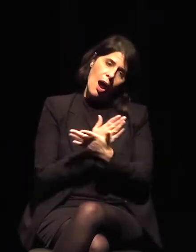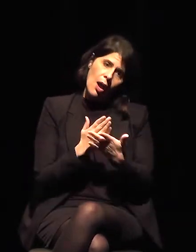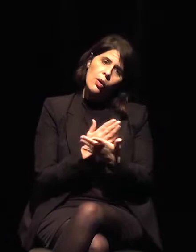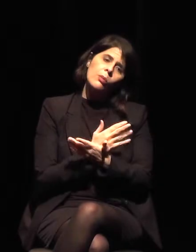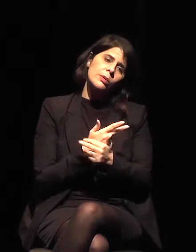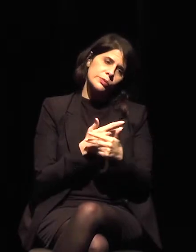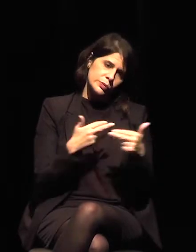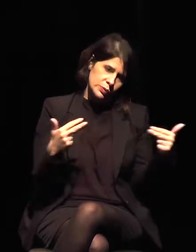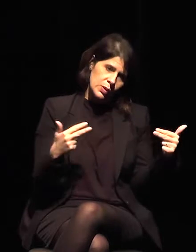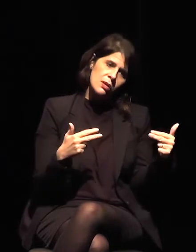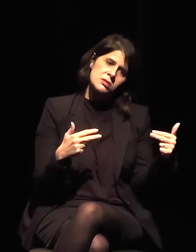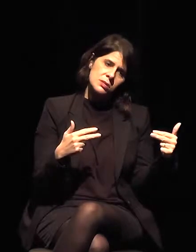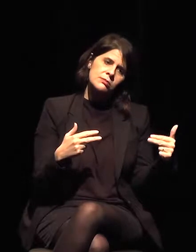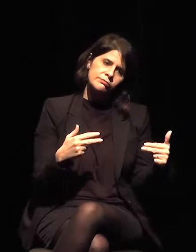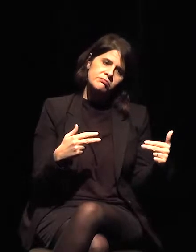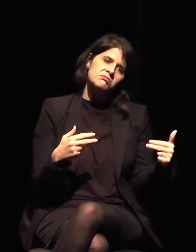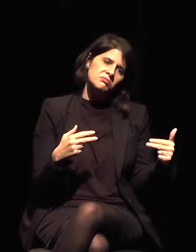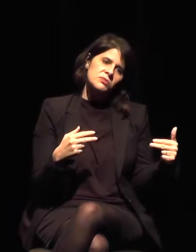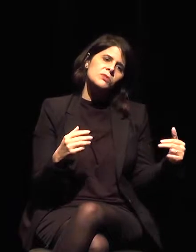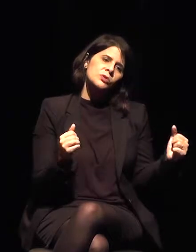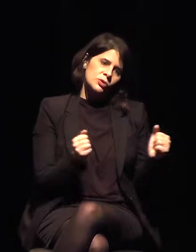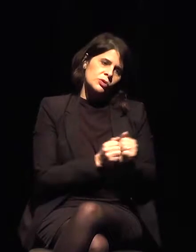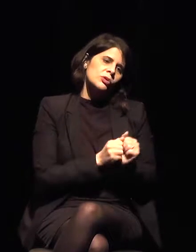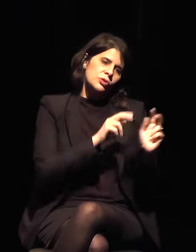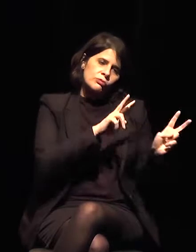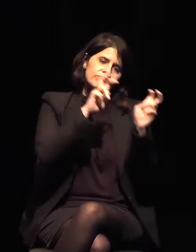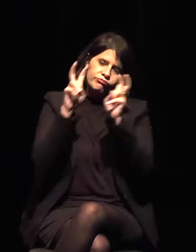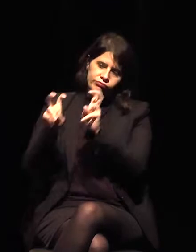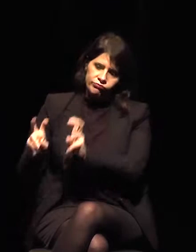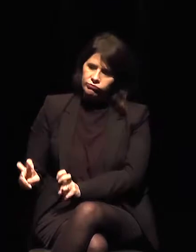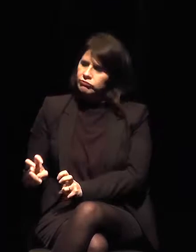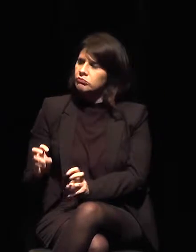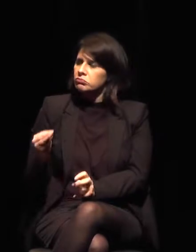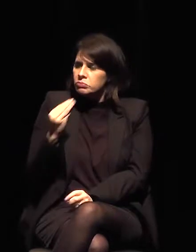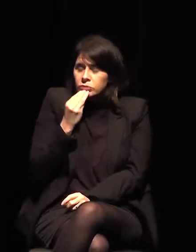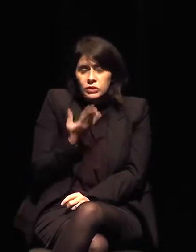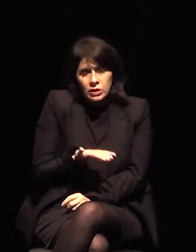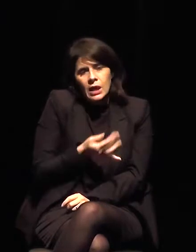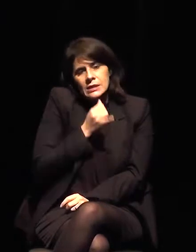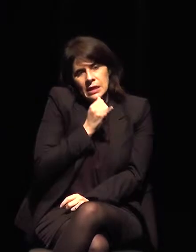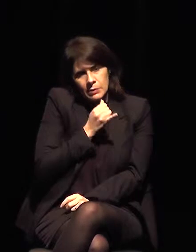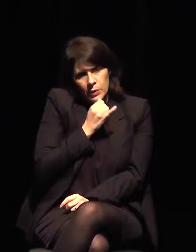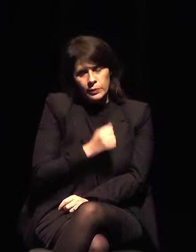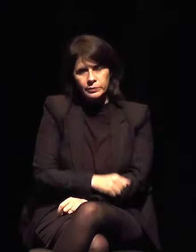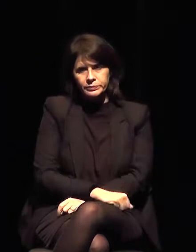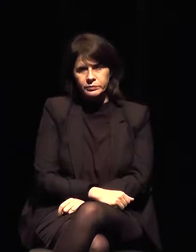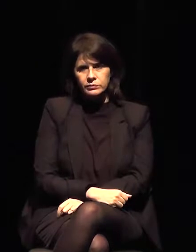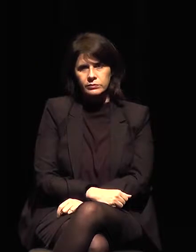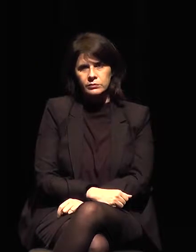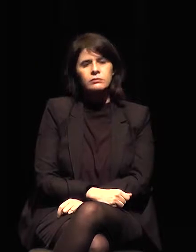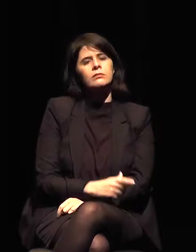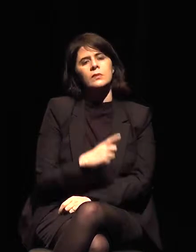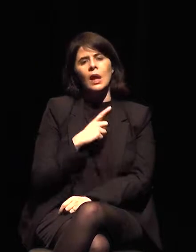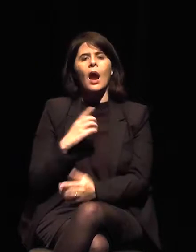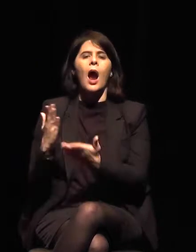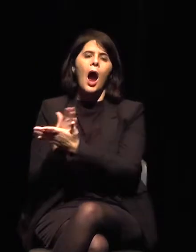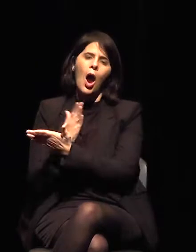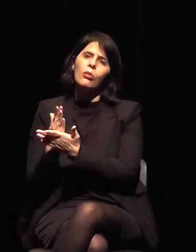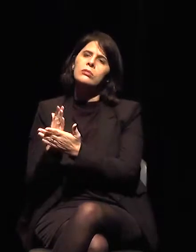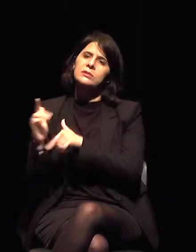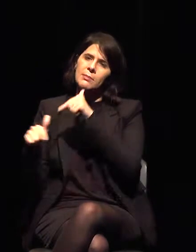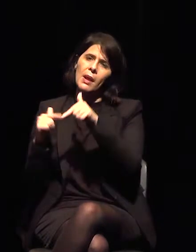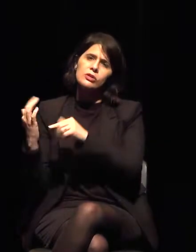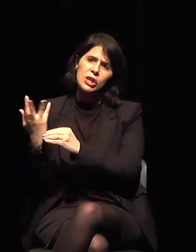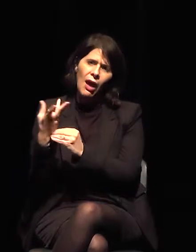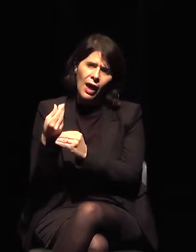considerar como positivo. Obras que han sido devueltas, pero aún aquí, no